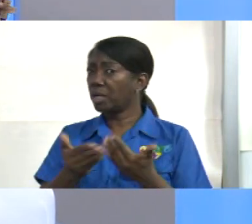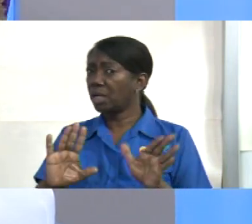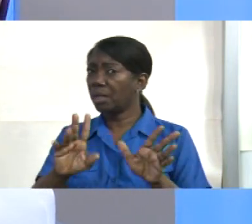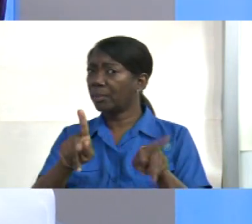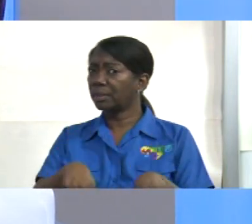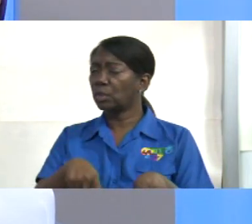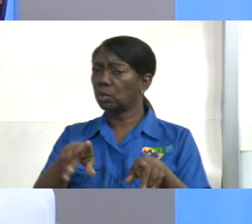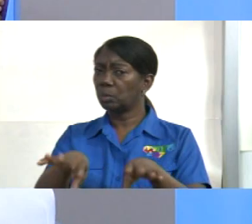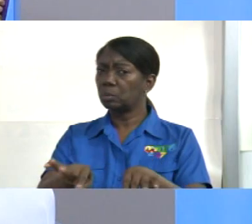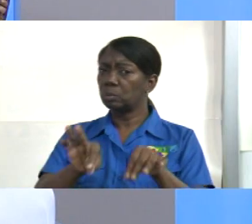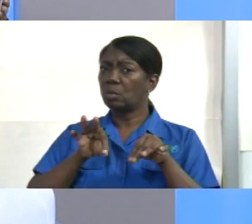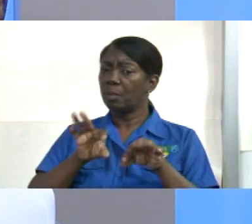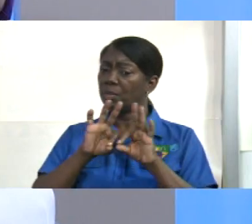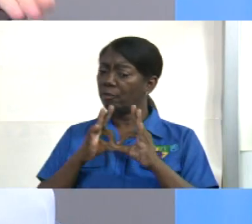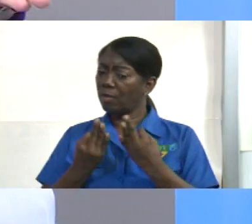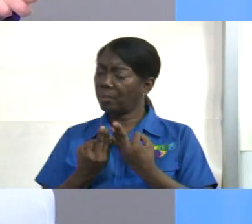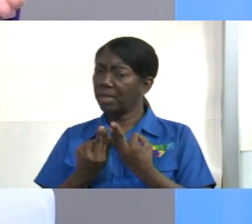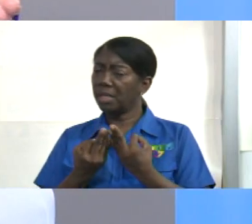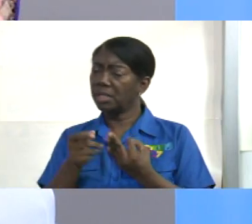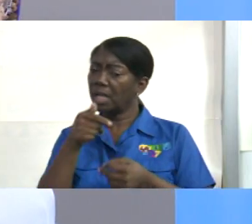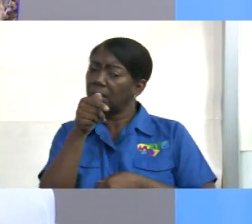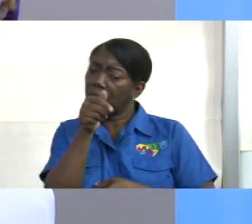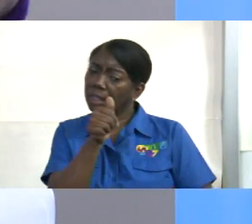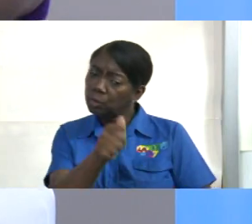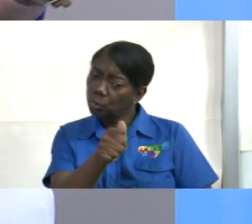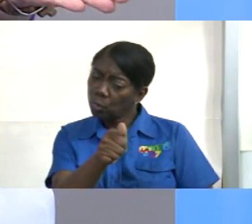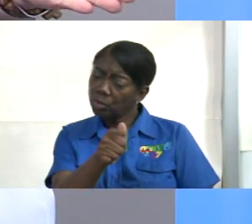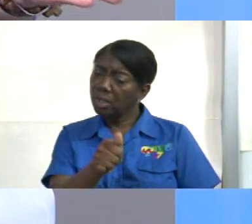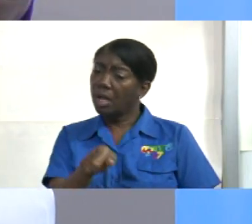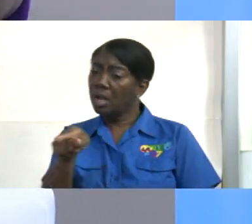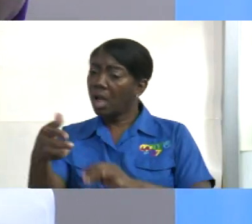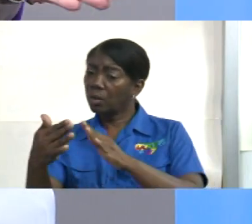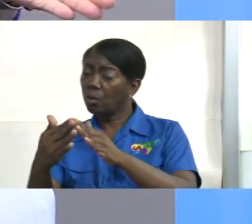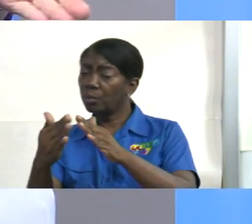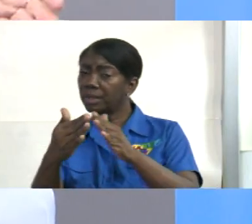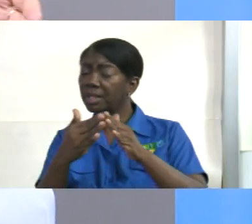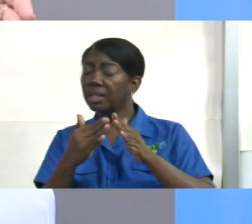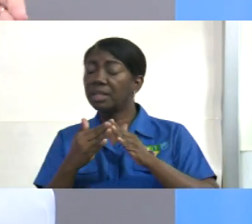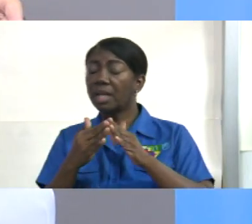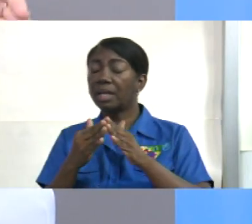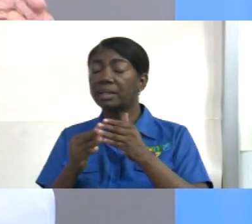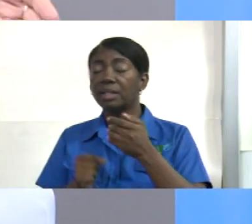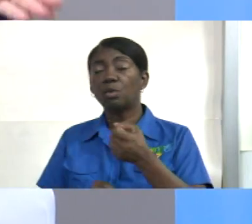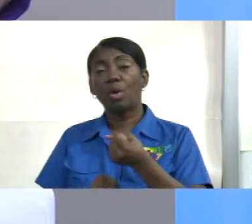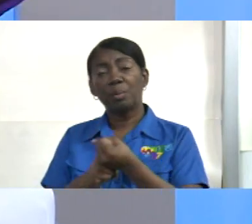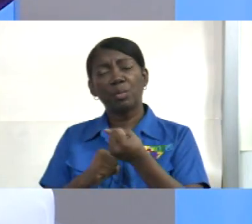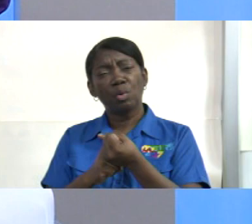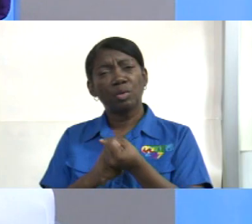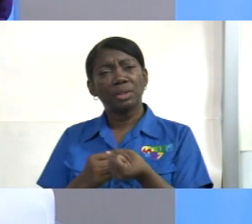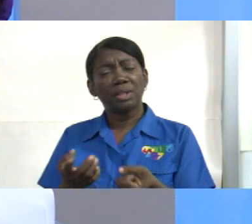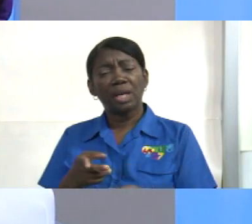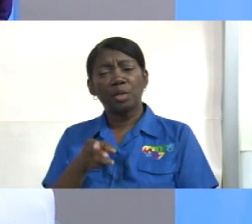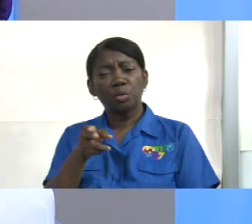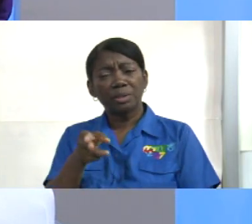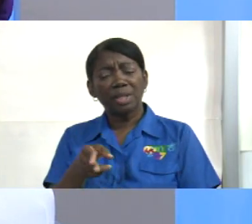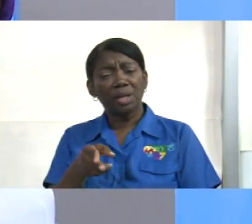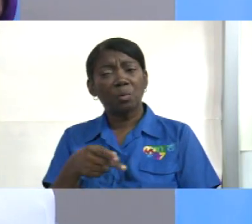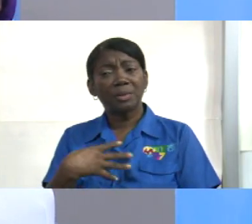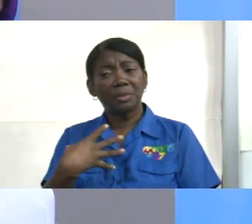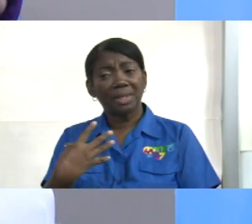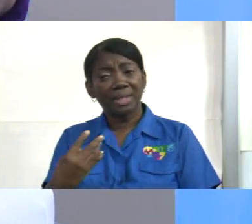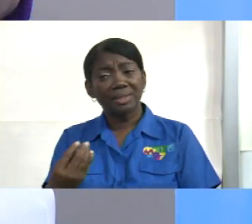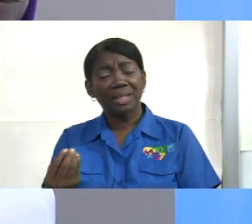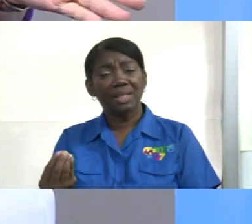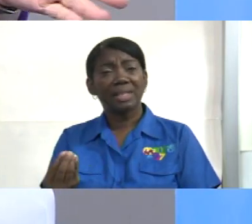mi familia la suya la comunidad que lo acompaña y que usted cuando tiene que ir a algún lugar